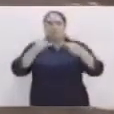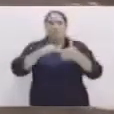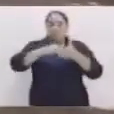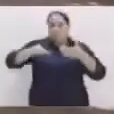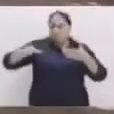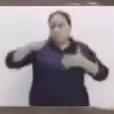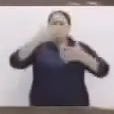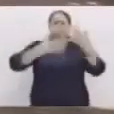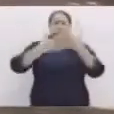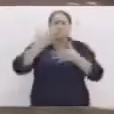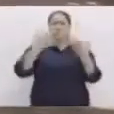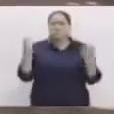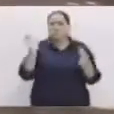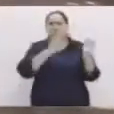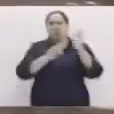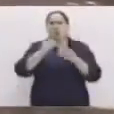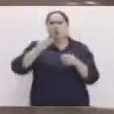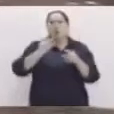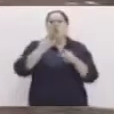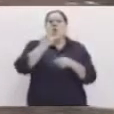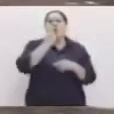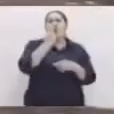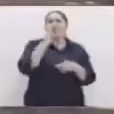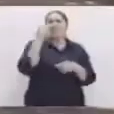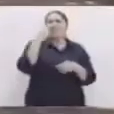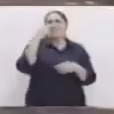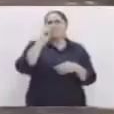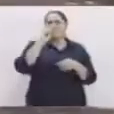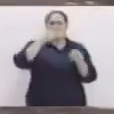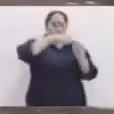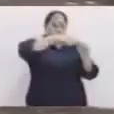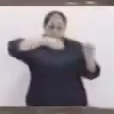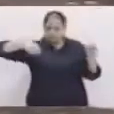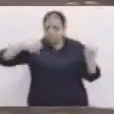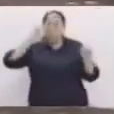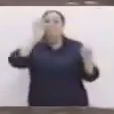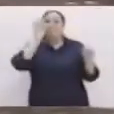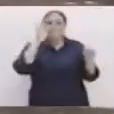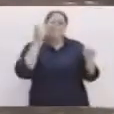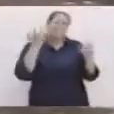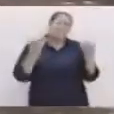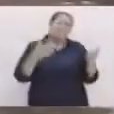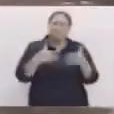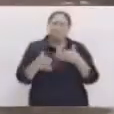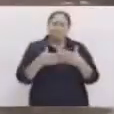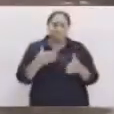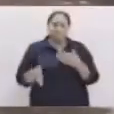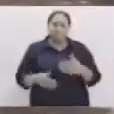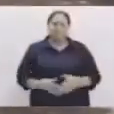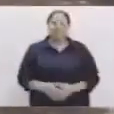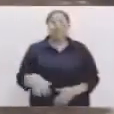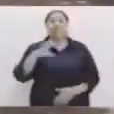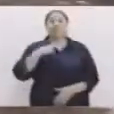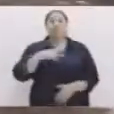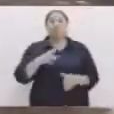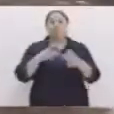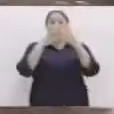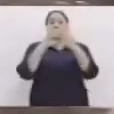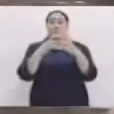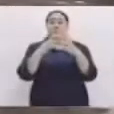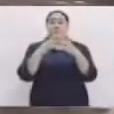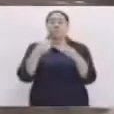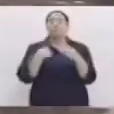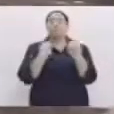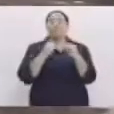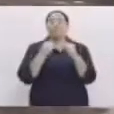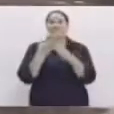o utilizar yeso. Y yo tengo cinco saquitos. También tengo unas pelotitas que hice con